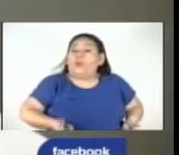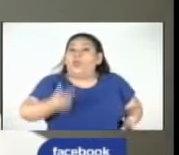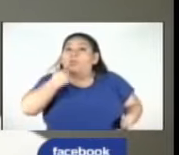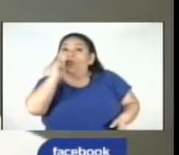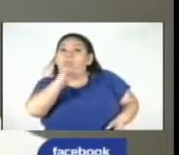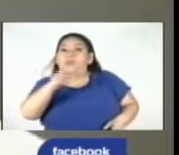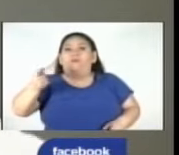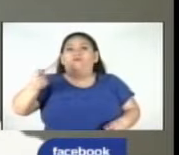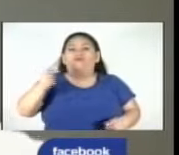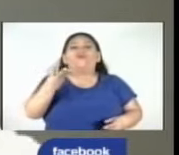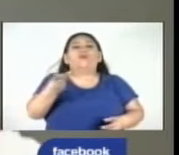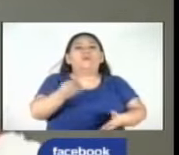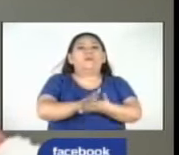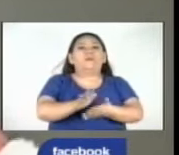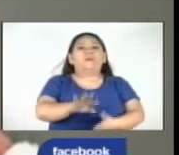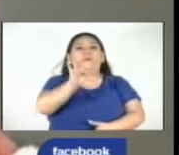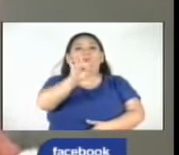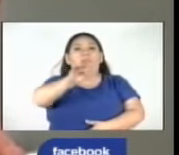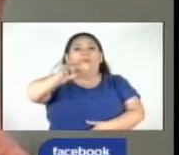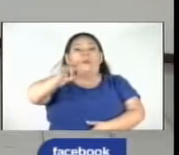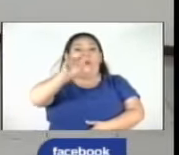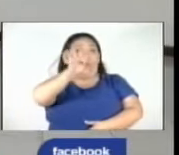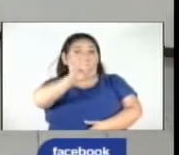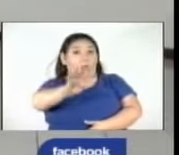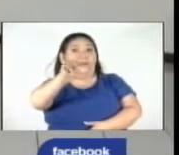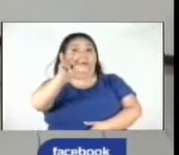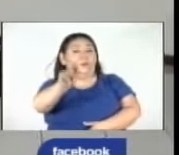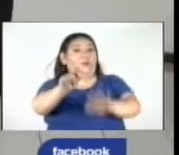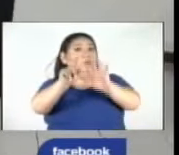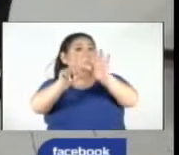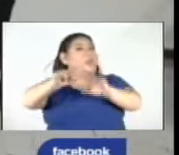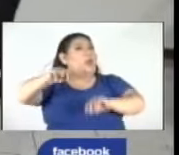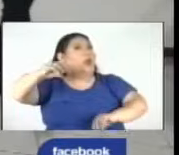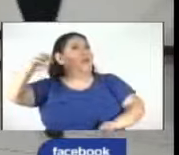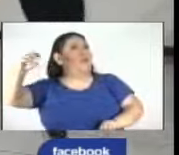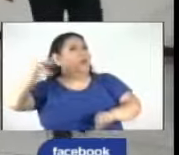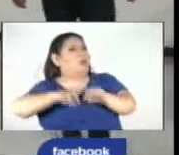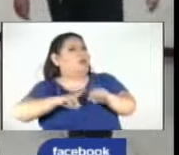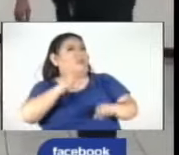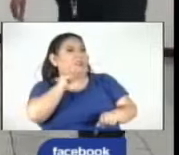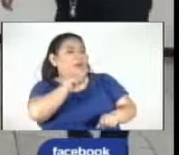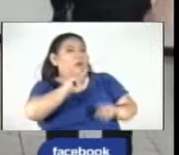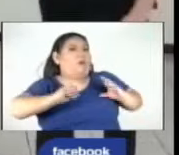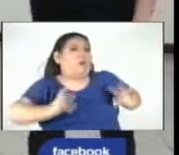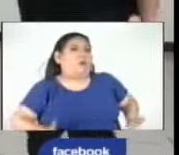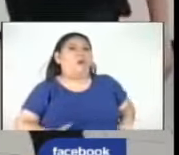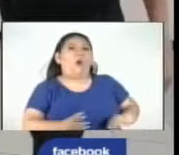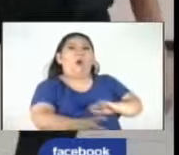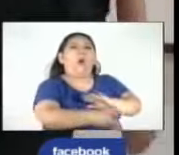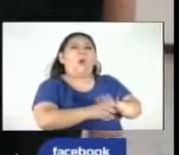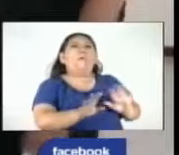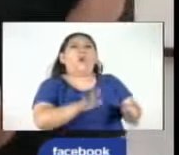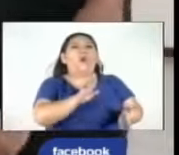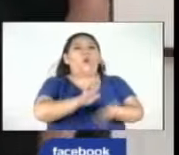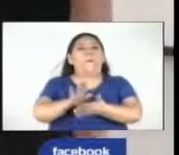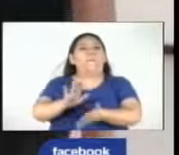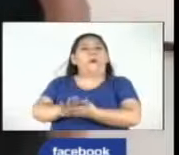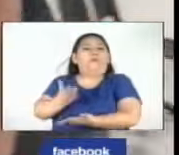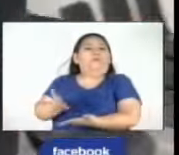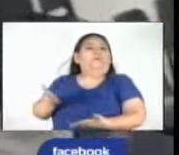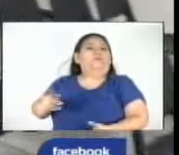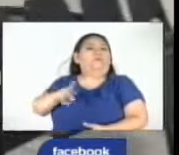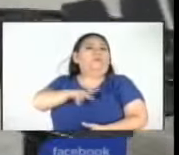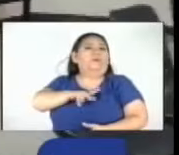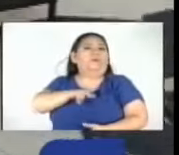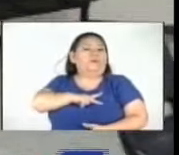Munguía Payés desvió más de 4.6 millones de dólares provenientes del Estado para adquirir inmuebles personales.